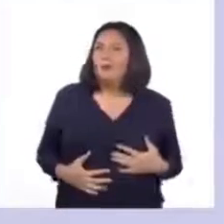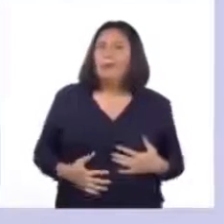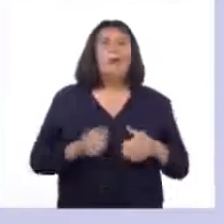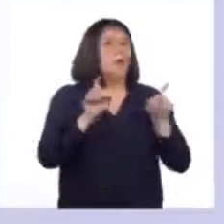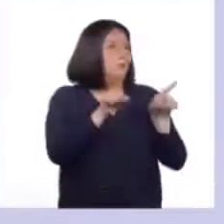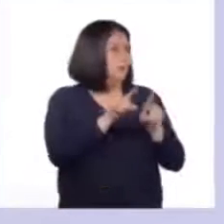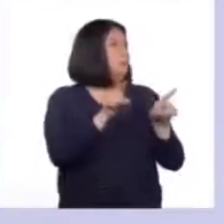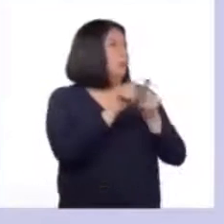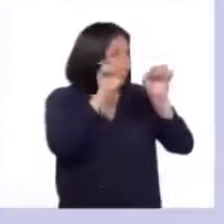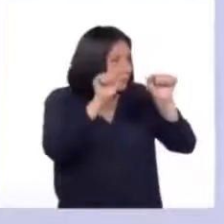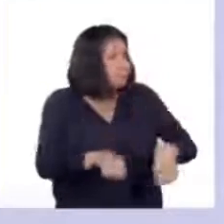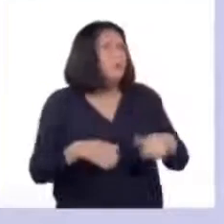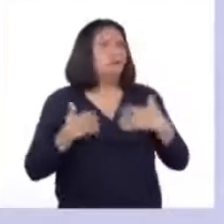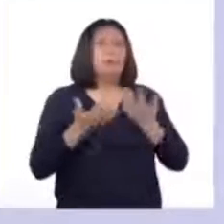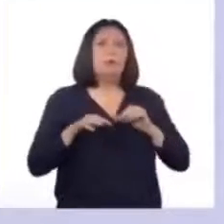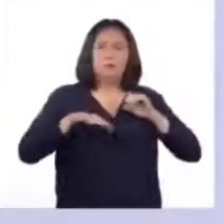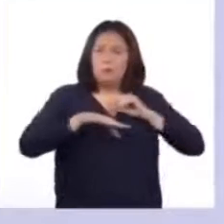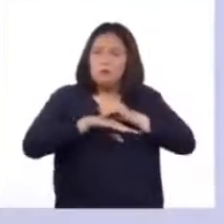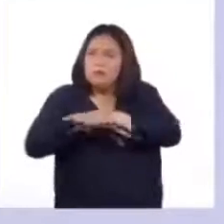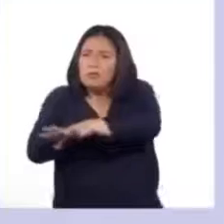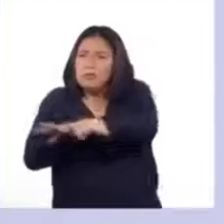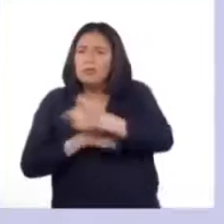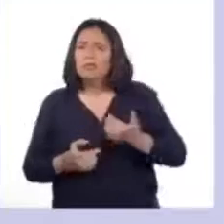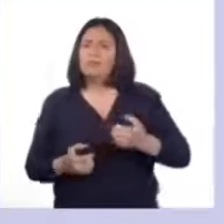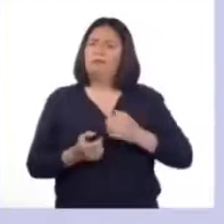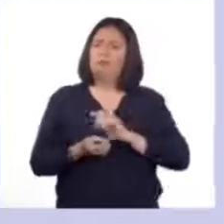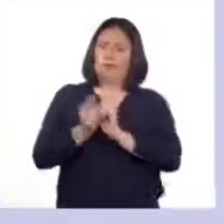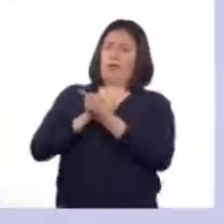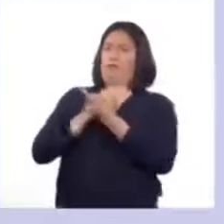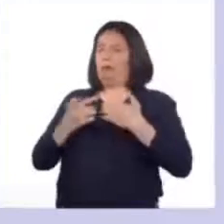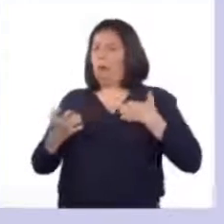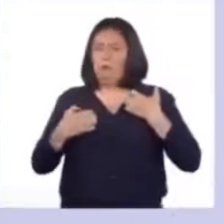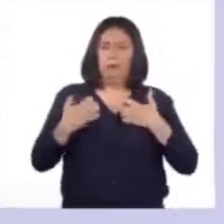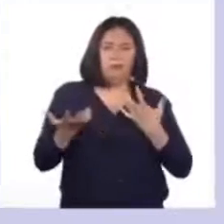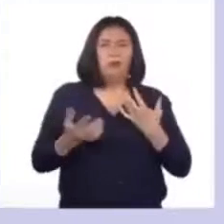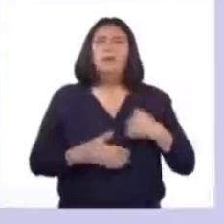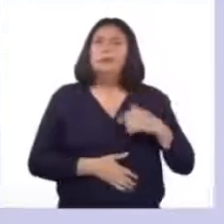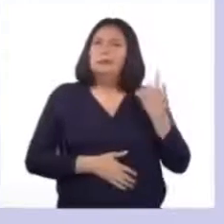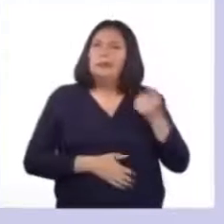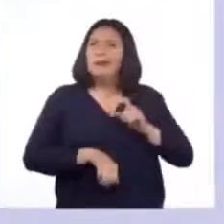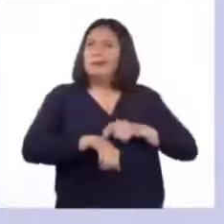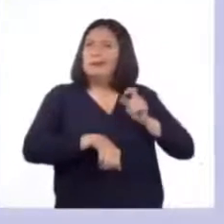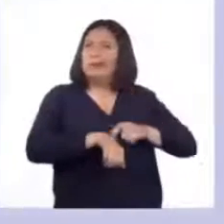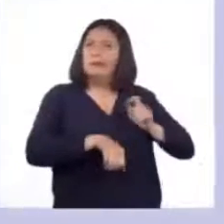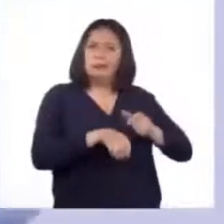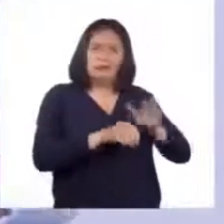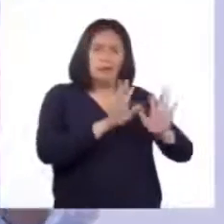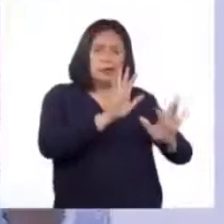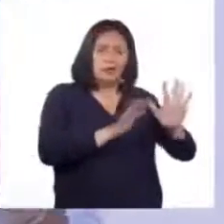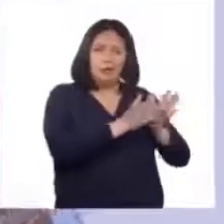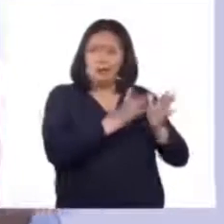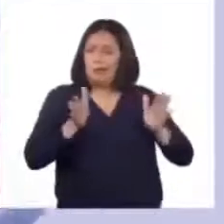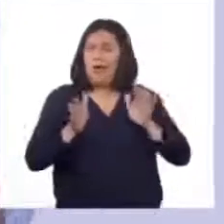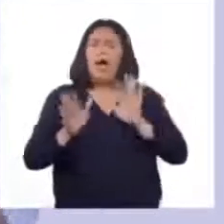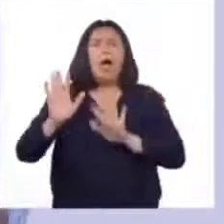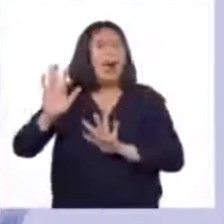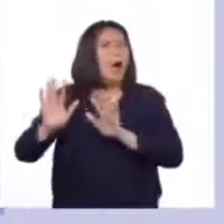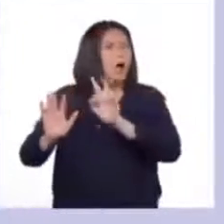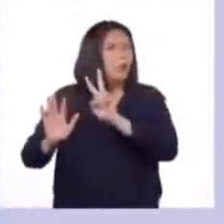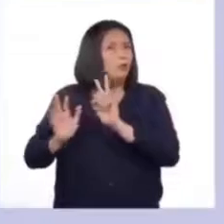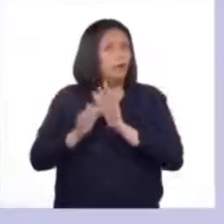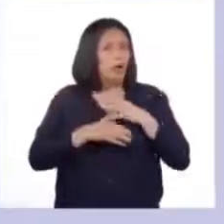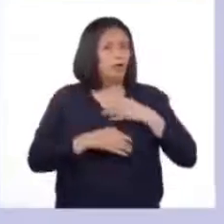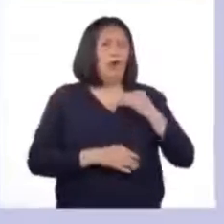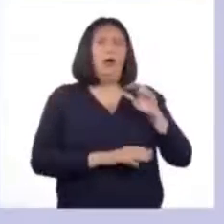pueden influir en cambios emocionales que se experimentan durante la pubertad. Ok, ok, ok. Todo